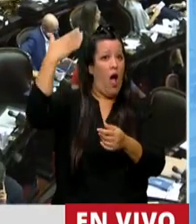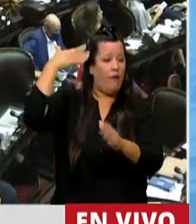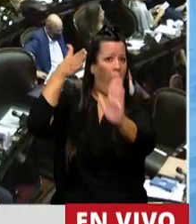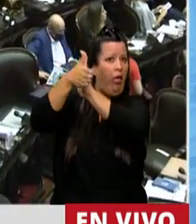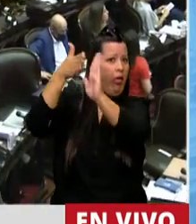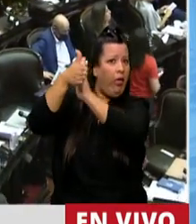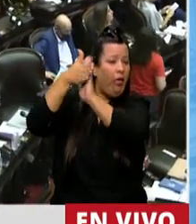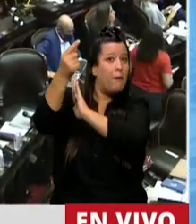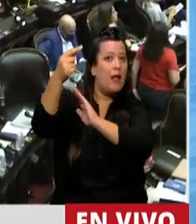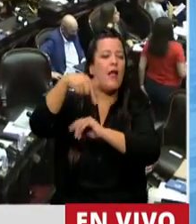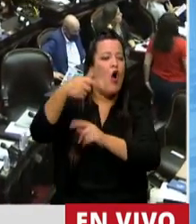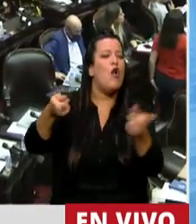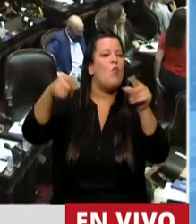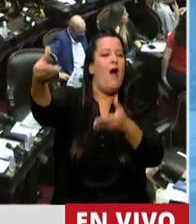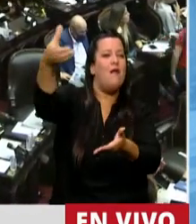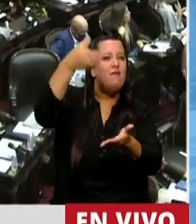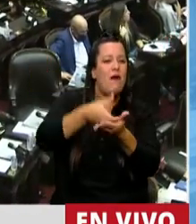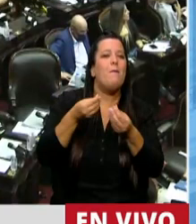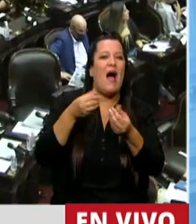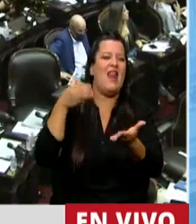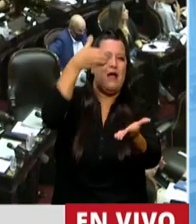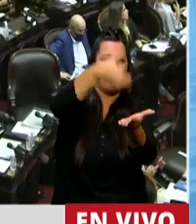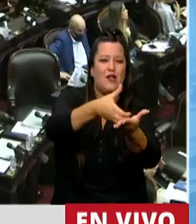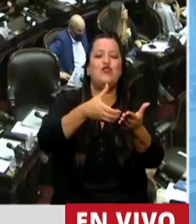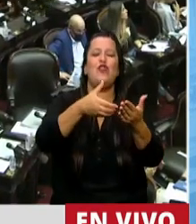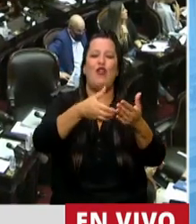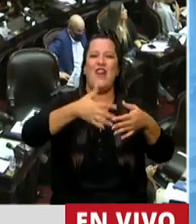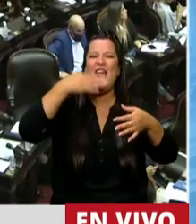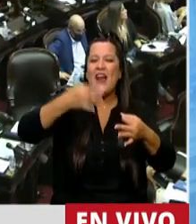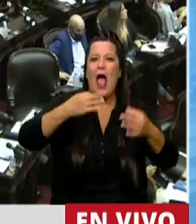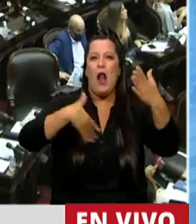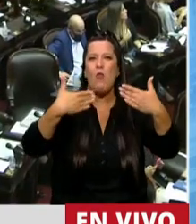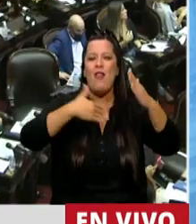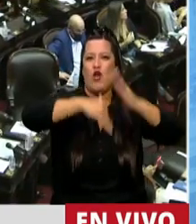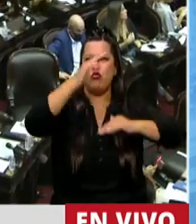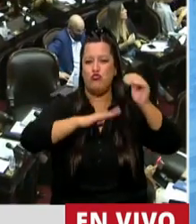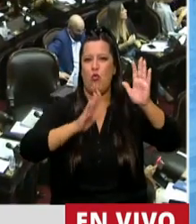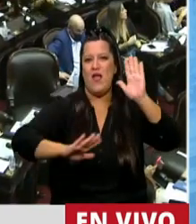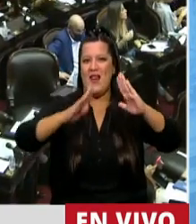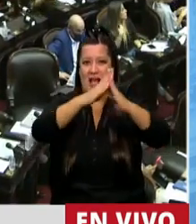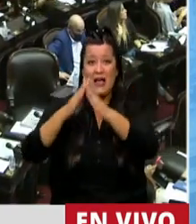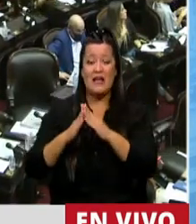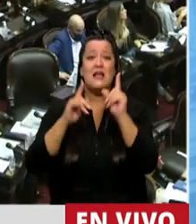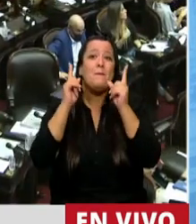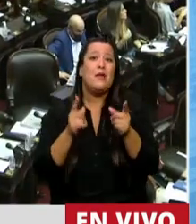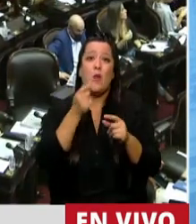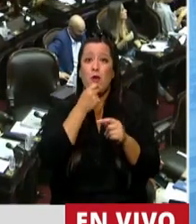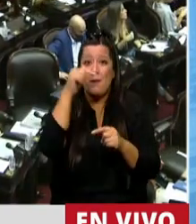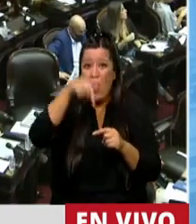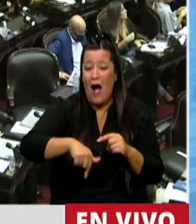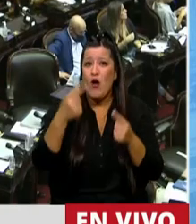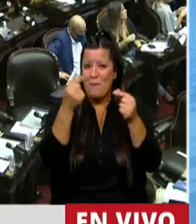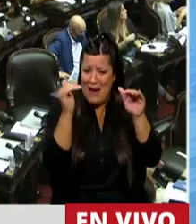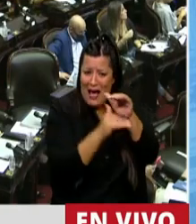Argentina, pero que vuelvan a la inversión en la economía real. Y vamos a conseguir que dinero que está en la Argentina,